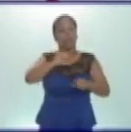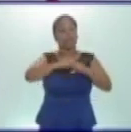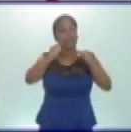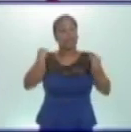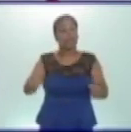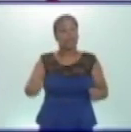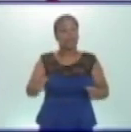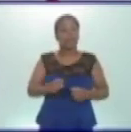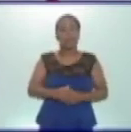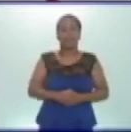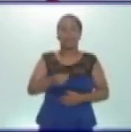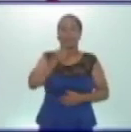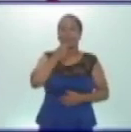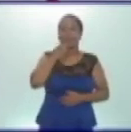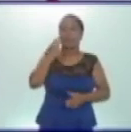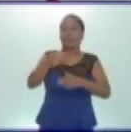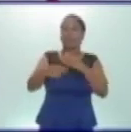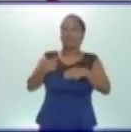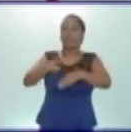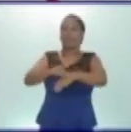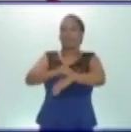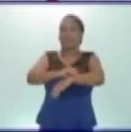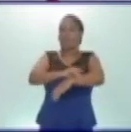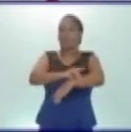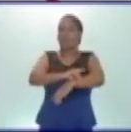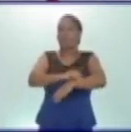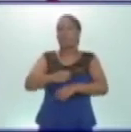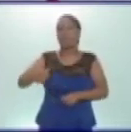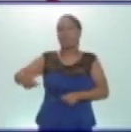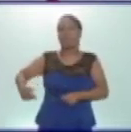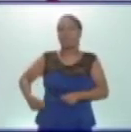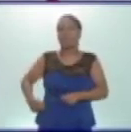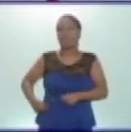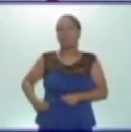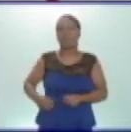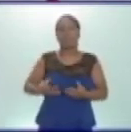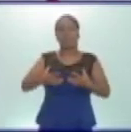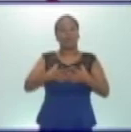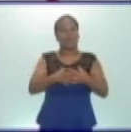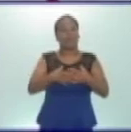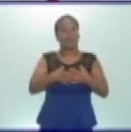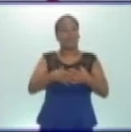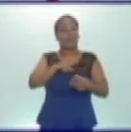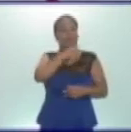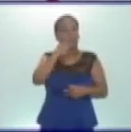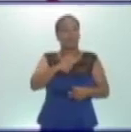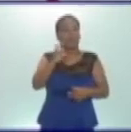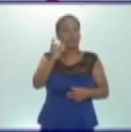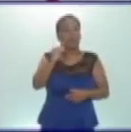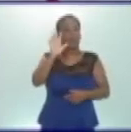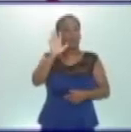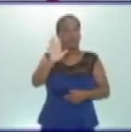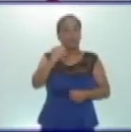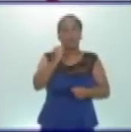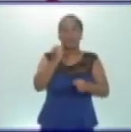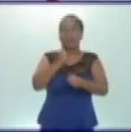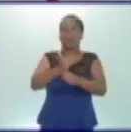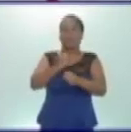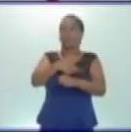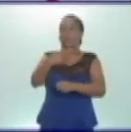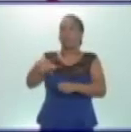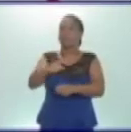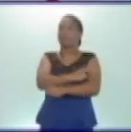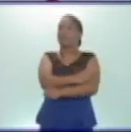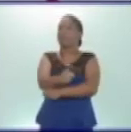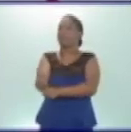tumores. Esto tiene relación con su pregunta número 5 del trabajo práctico integrador. Pero,